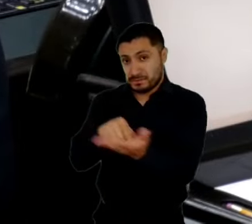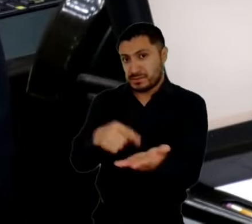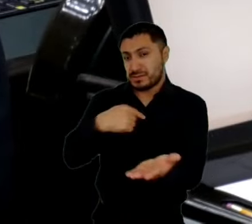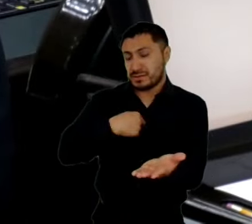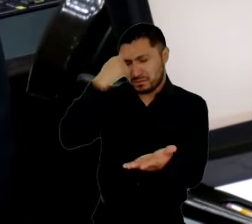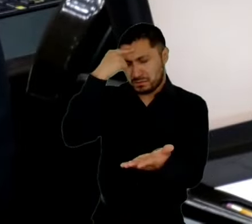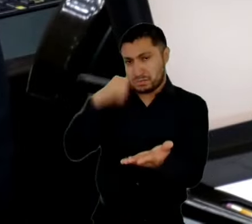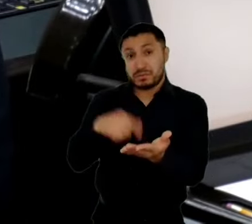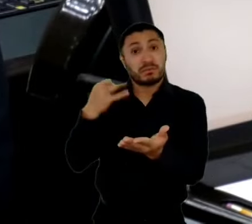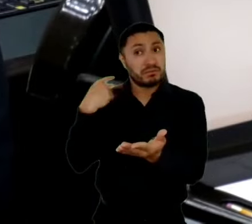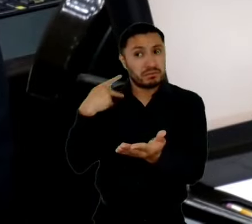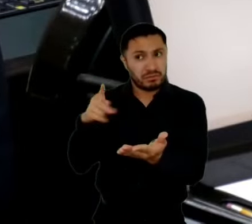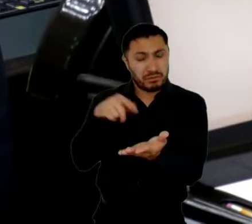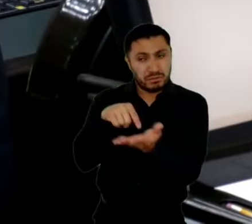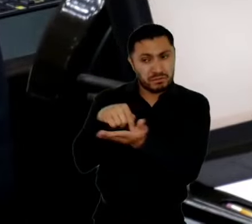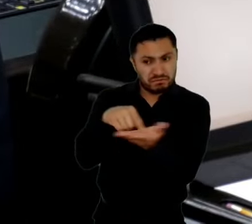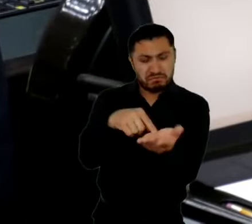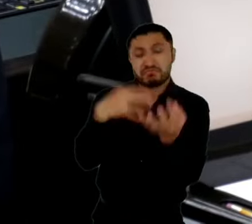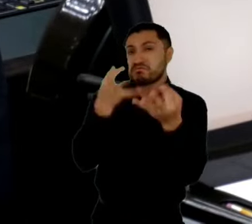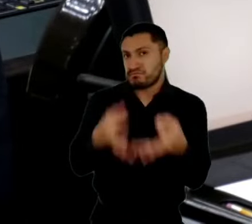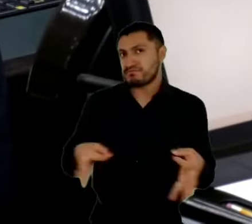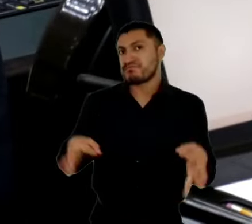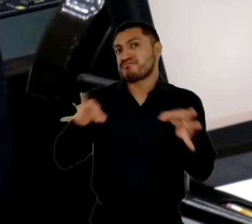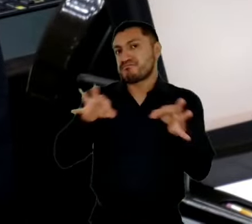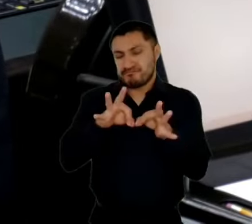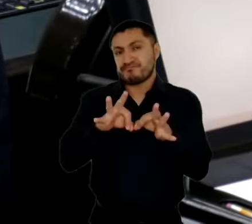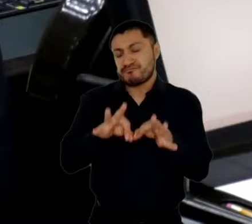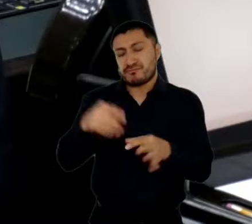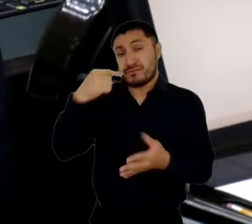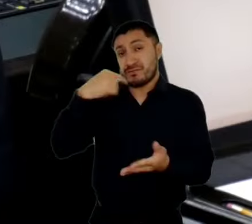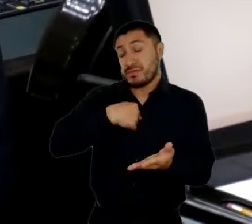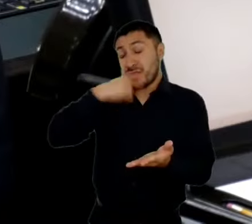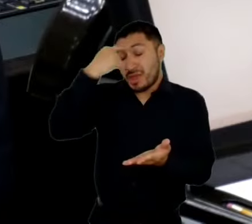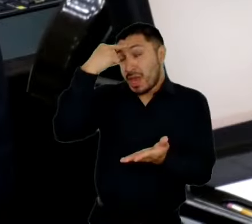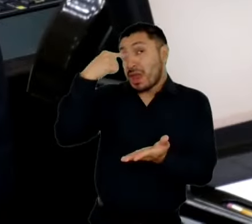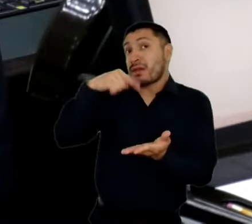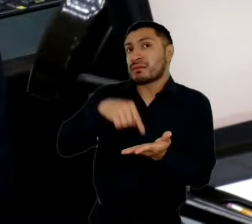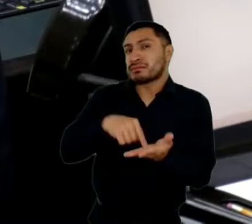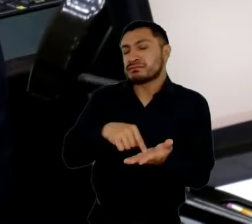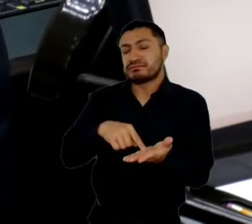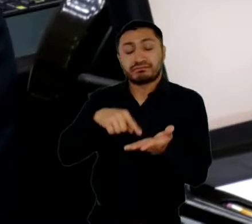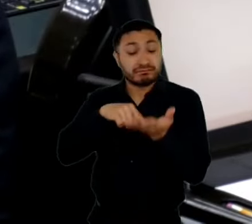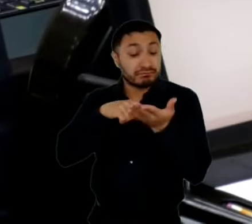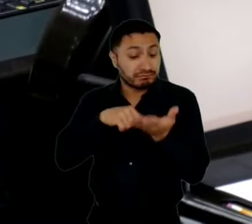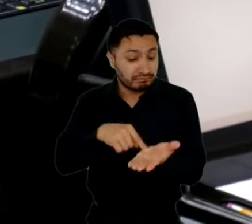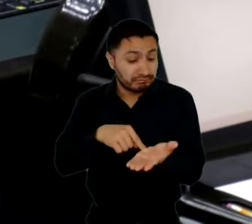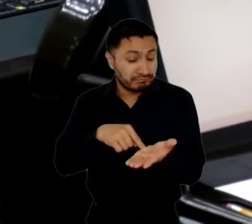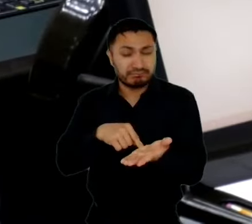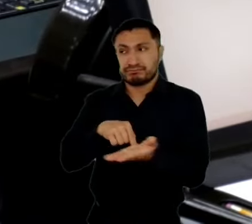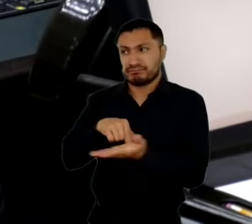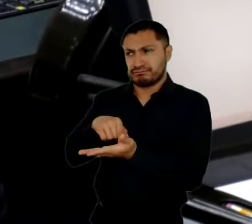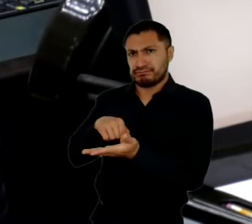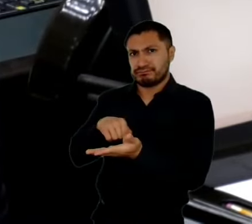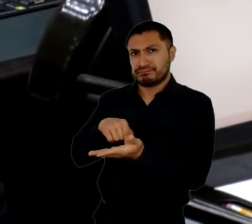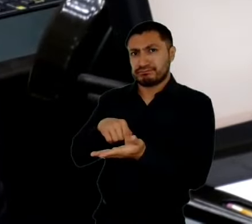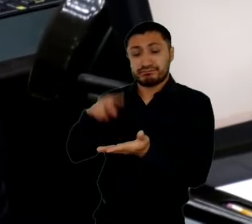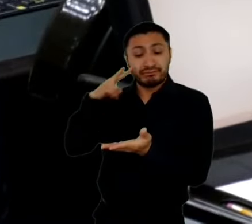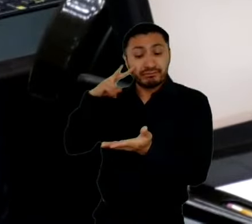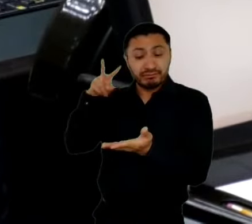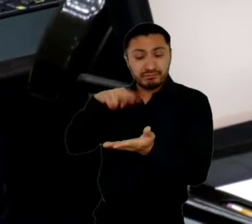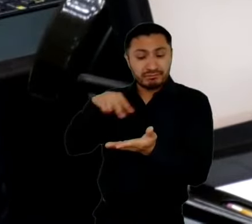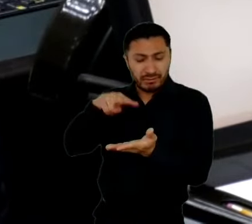Es una iniciativa que desde luego atiende